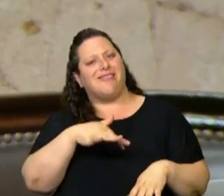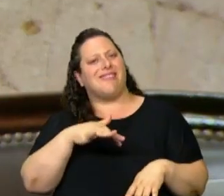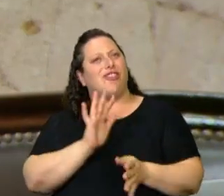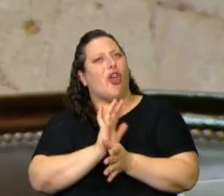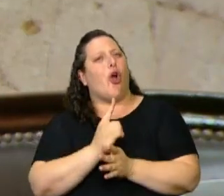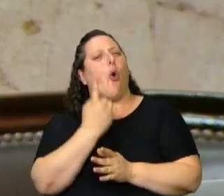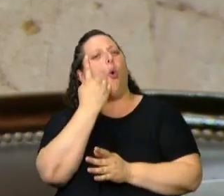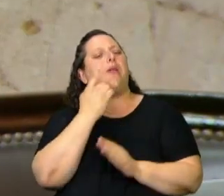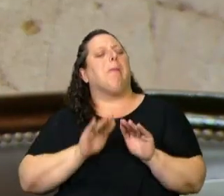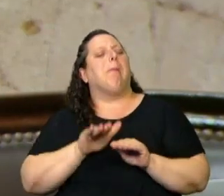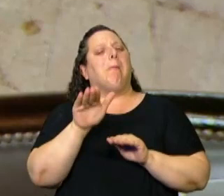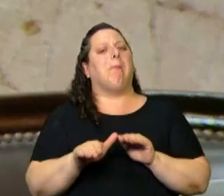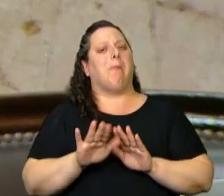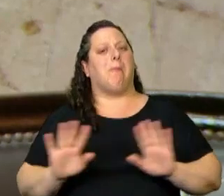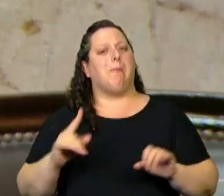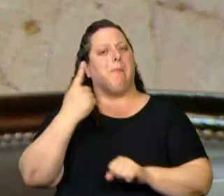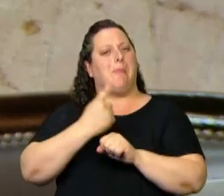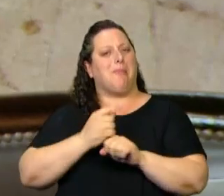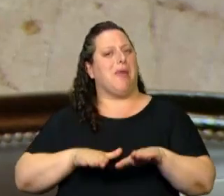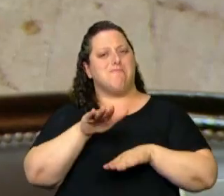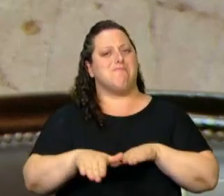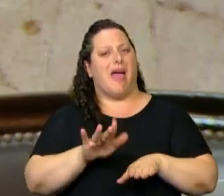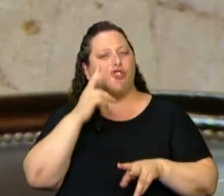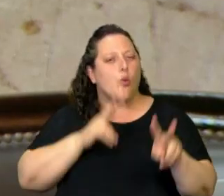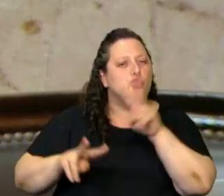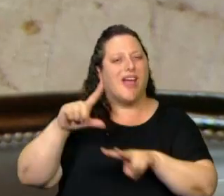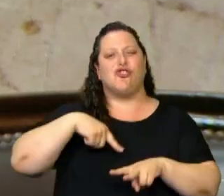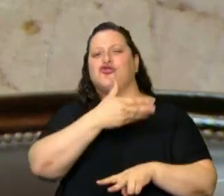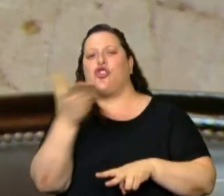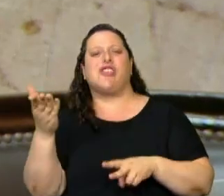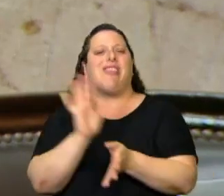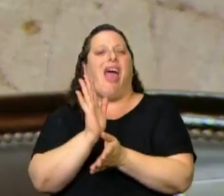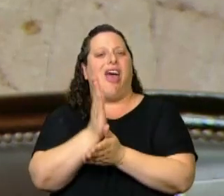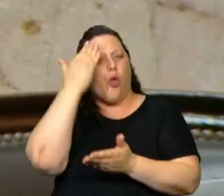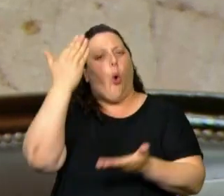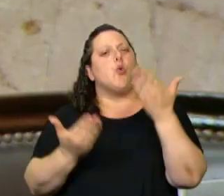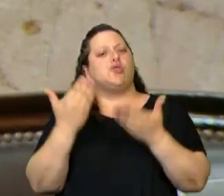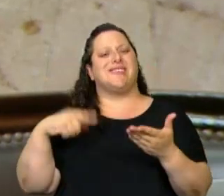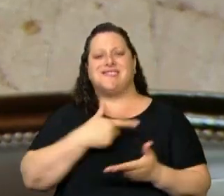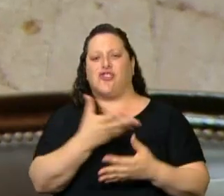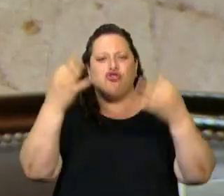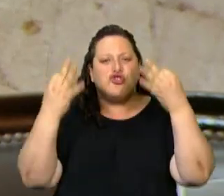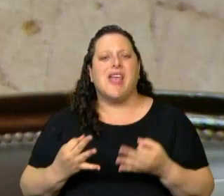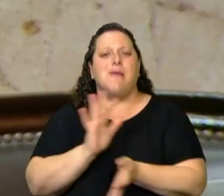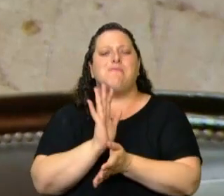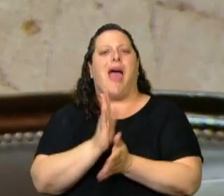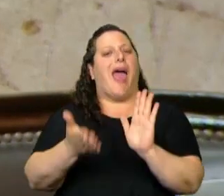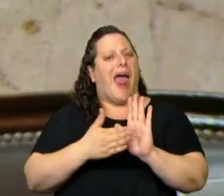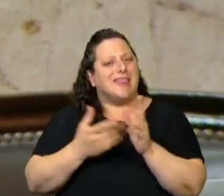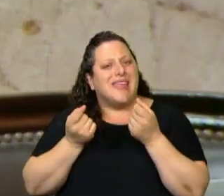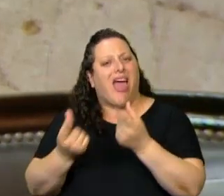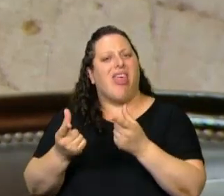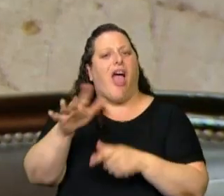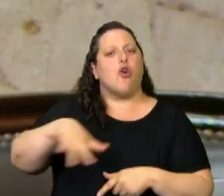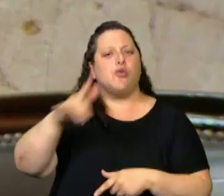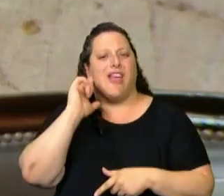un puntapié inicial para buscar esa sociedad de justicia social para garantizar de toda la colectividad y la comunidad sorda el acceso a la